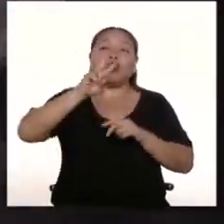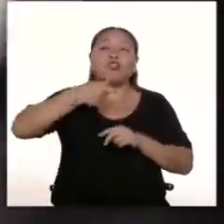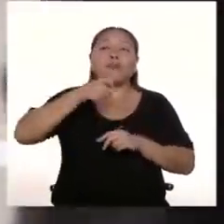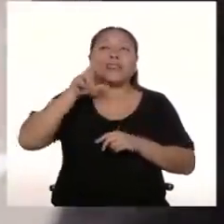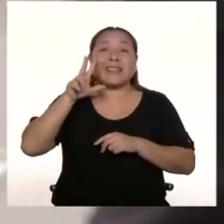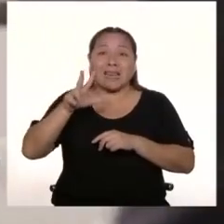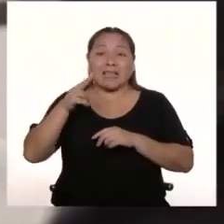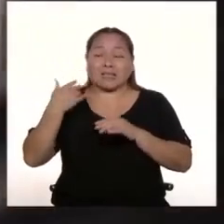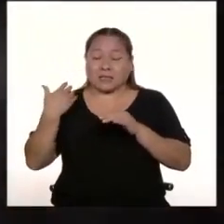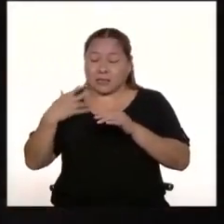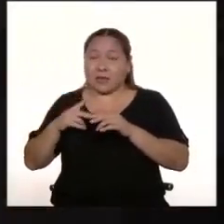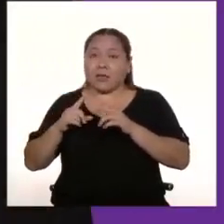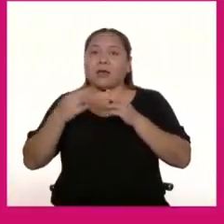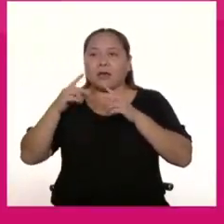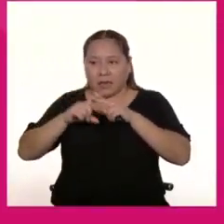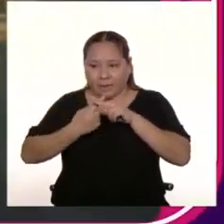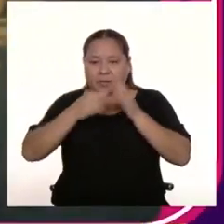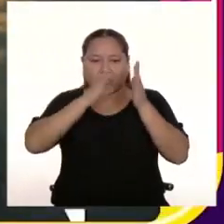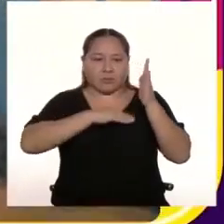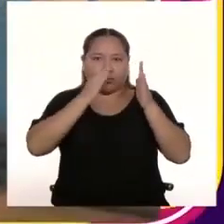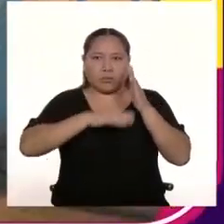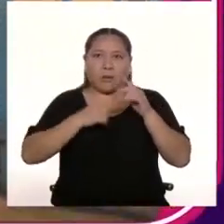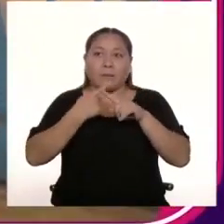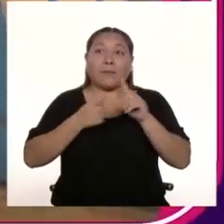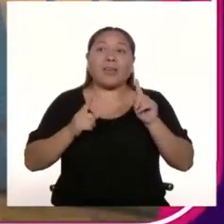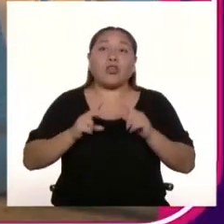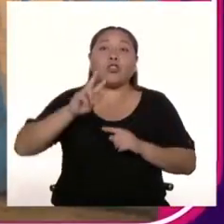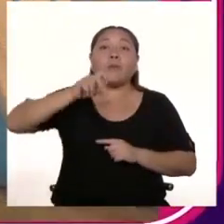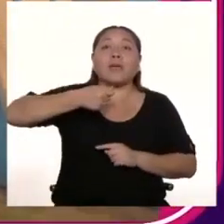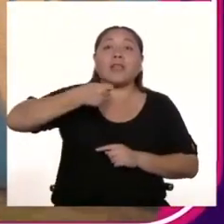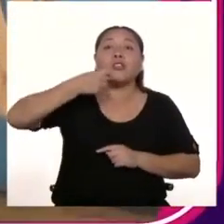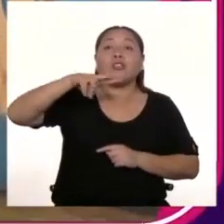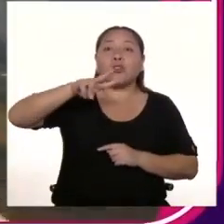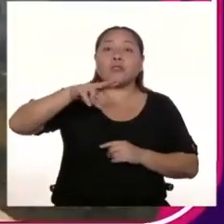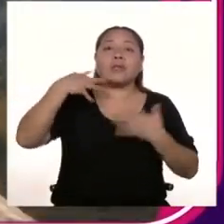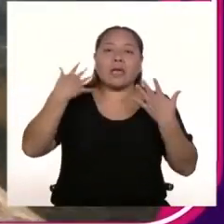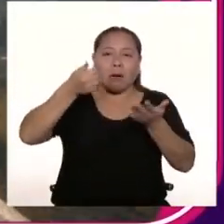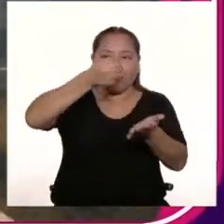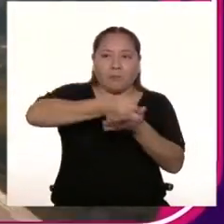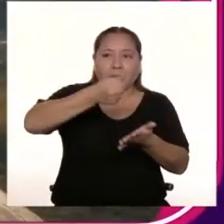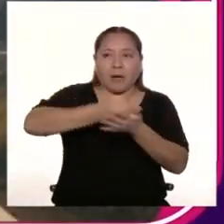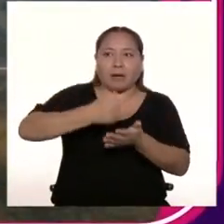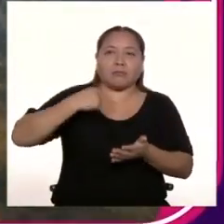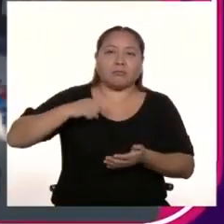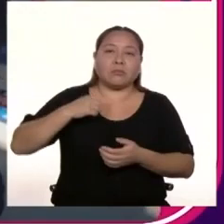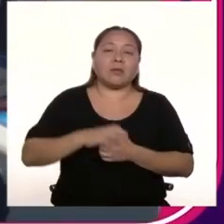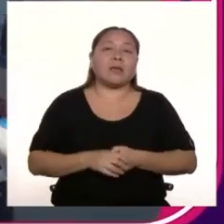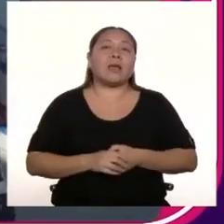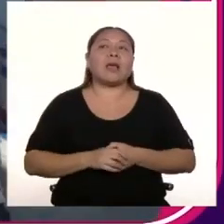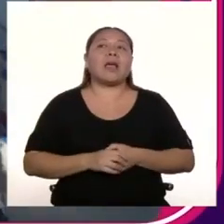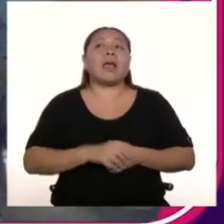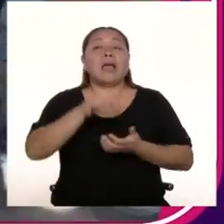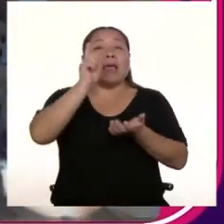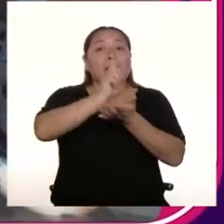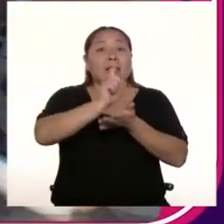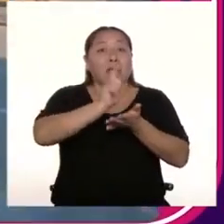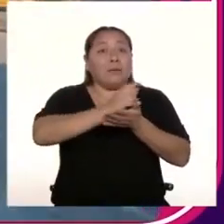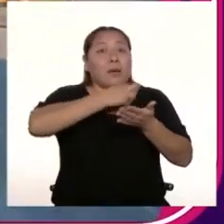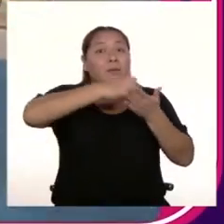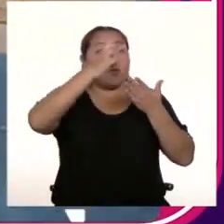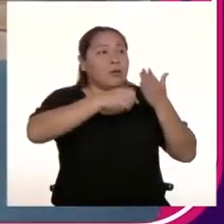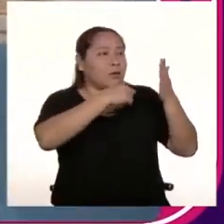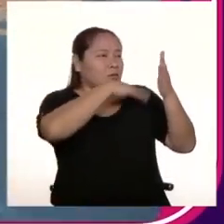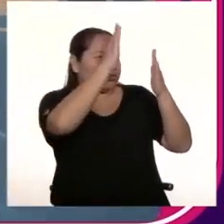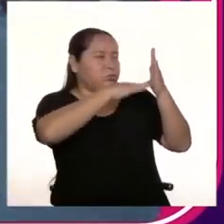Pero en el 2012 empecé a hacer como ya con auspicio de municipalidad y cosas así. Entonces, Lima Mural Project nace de las ganas de querer hacer un